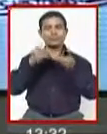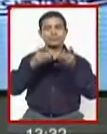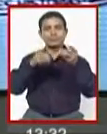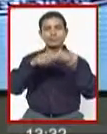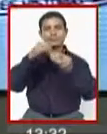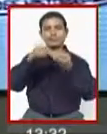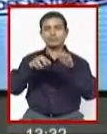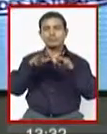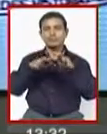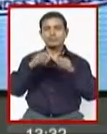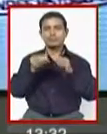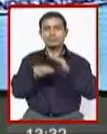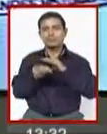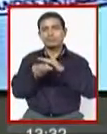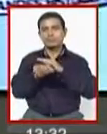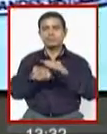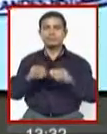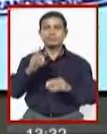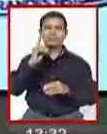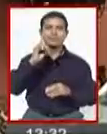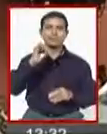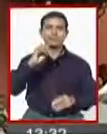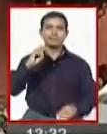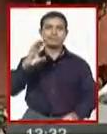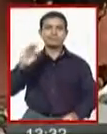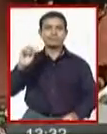sobre presuntos hechos de corrupción en Dirkabi.